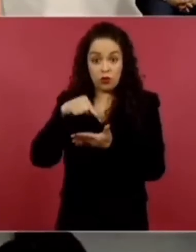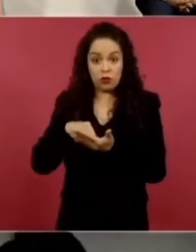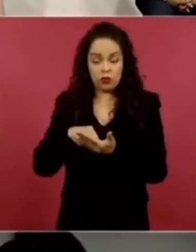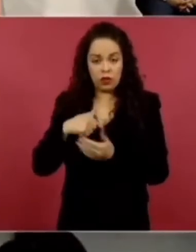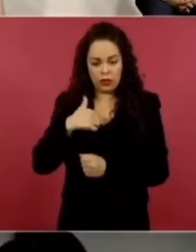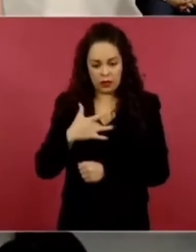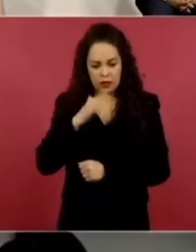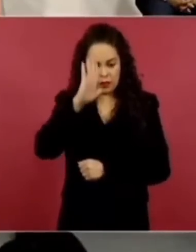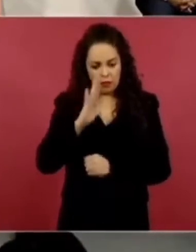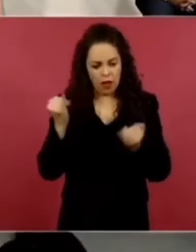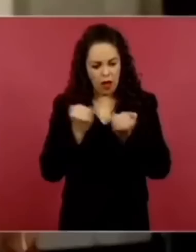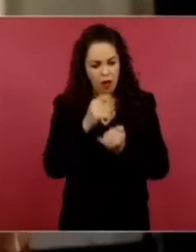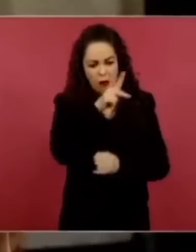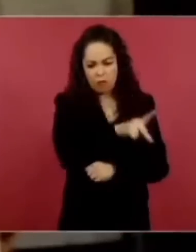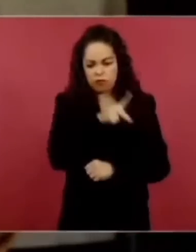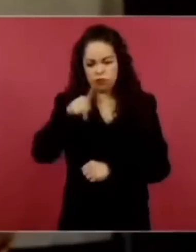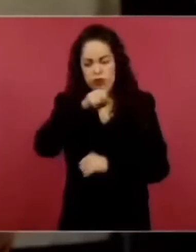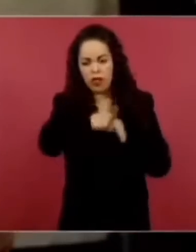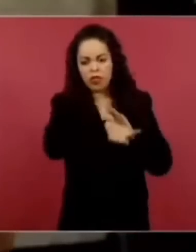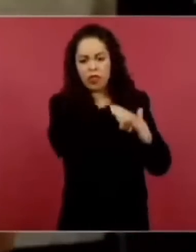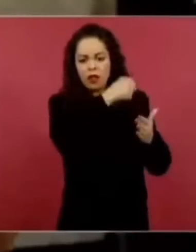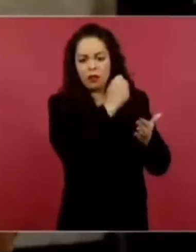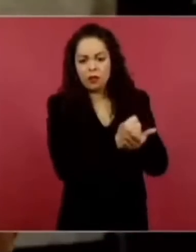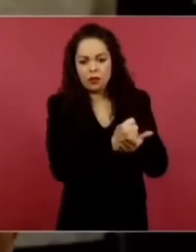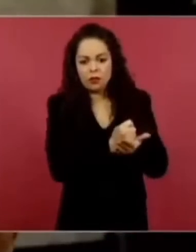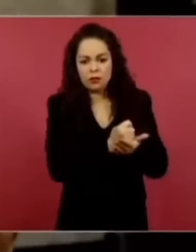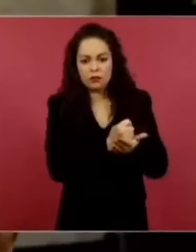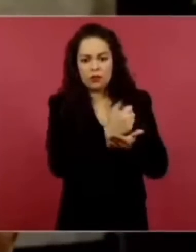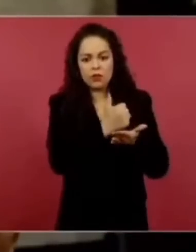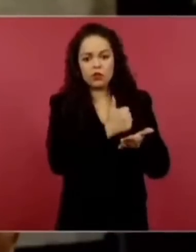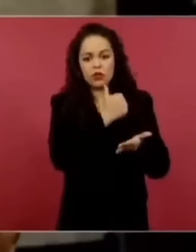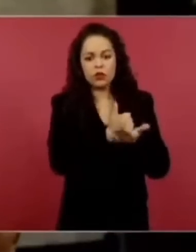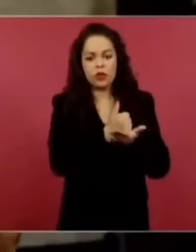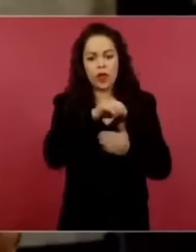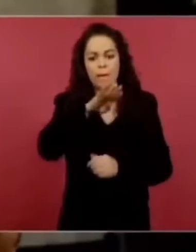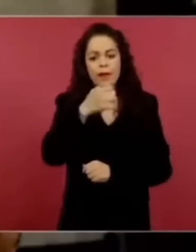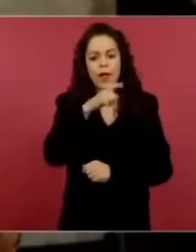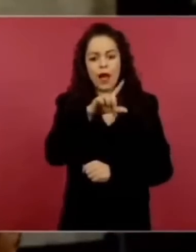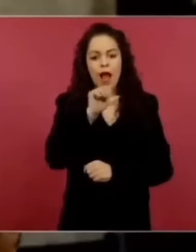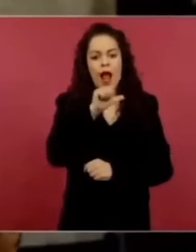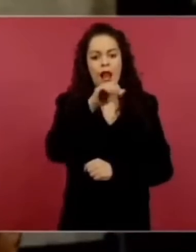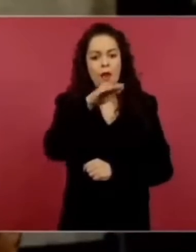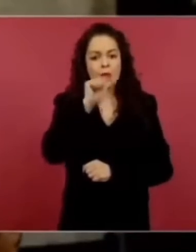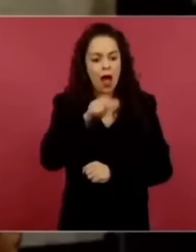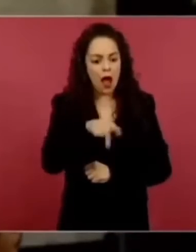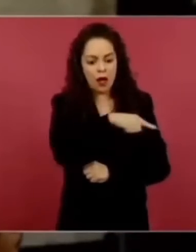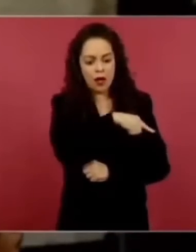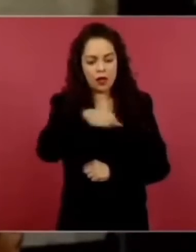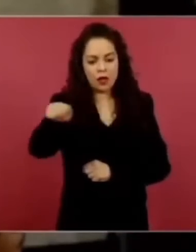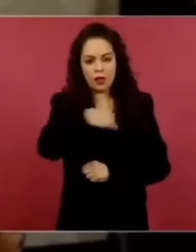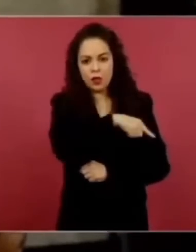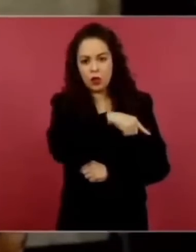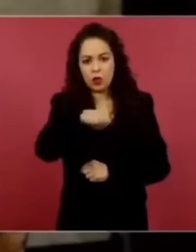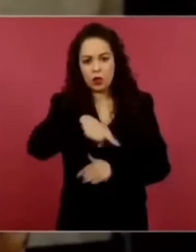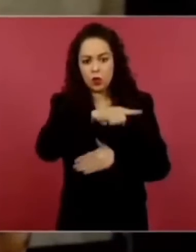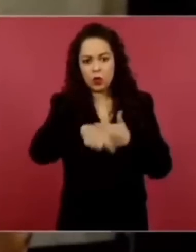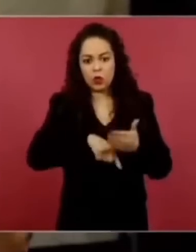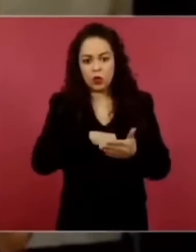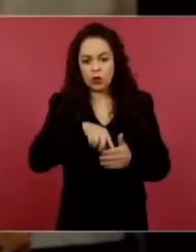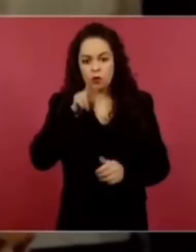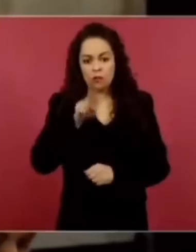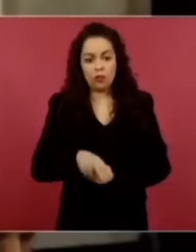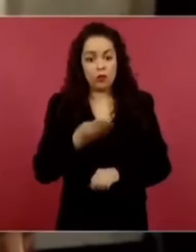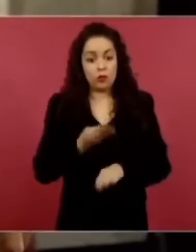Tamaulipas, en Ciudad Mier o Ciudad Miguel Alemán, lugares ahí de La Ribereña, que son